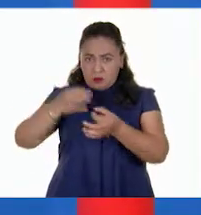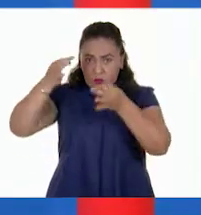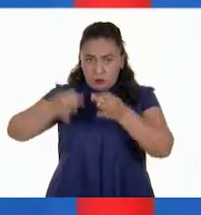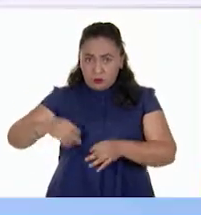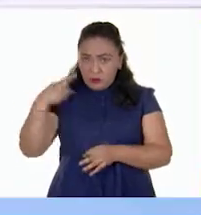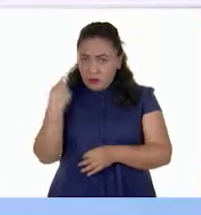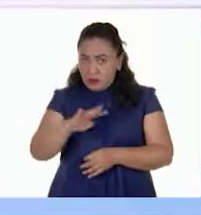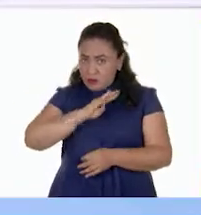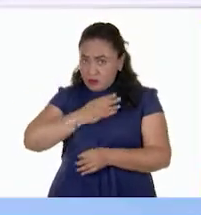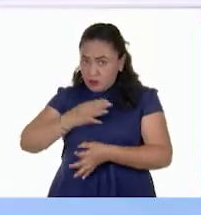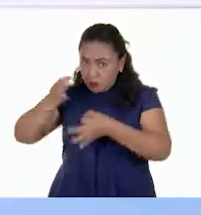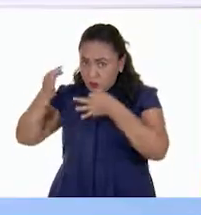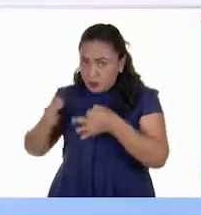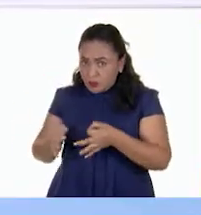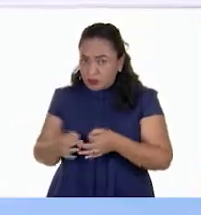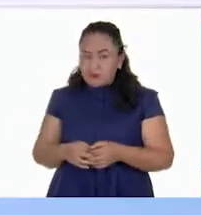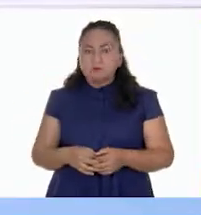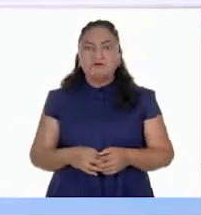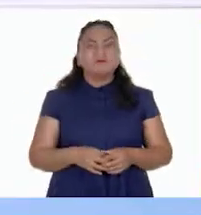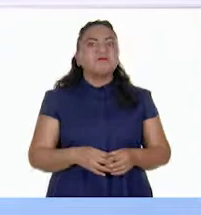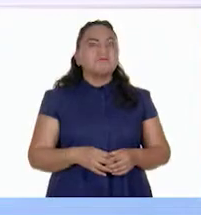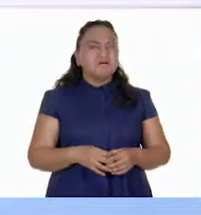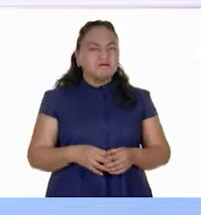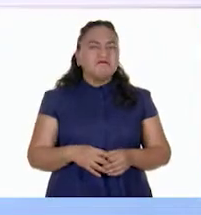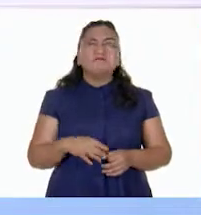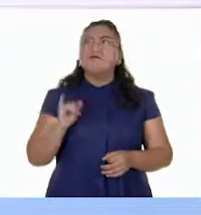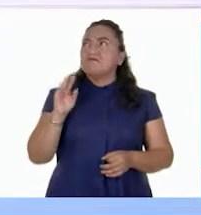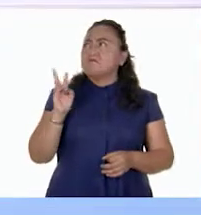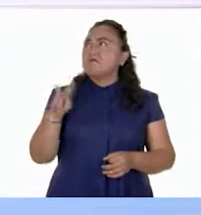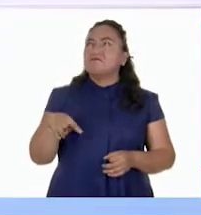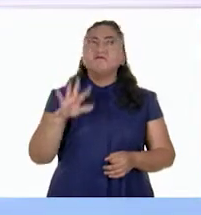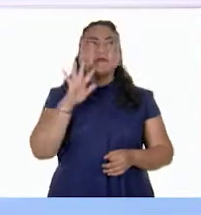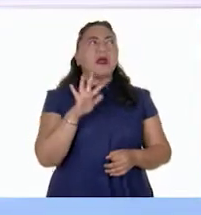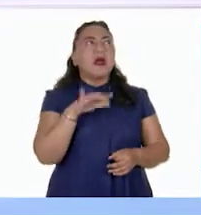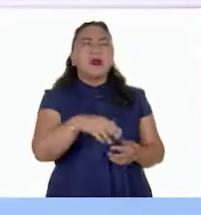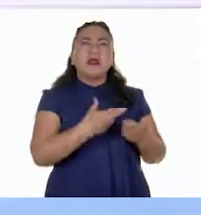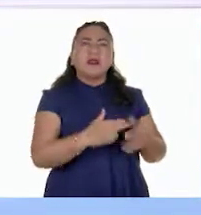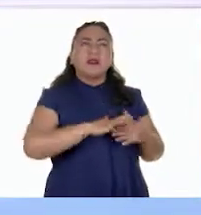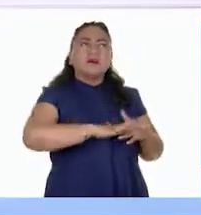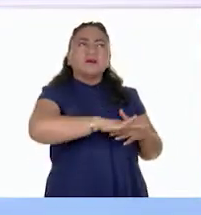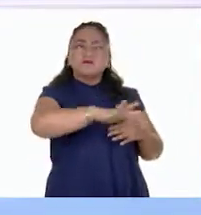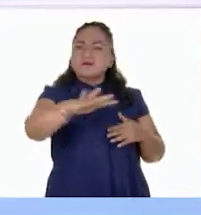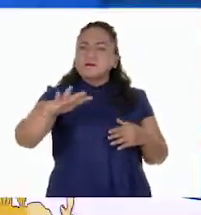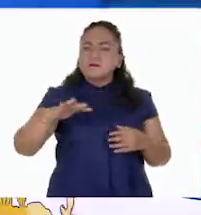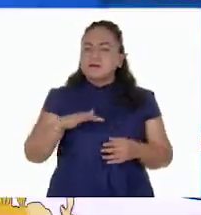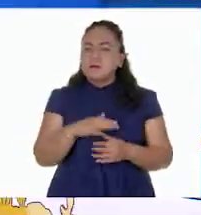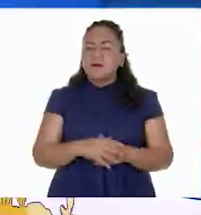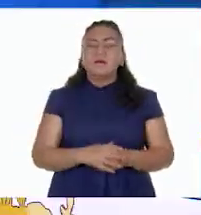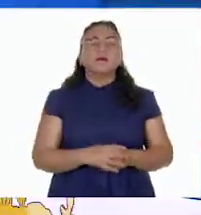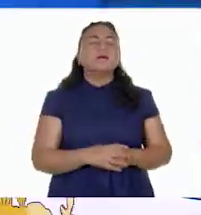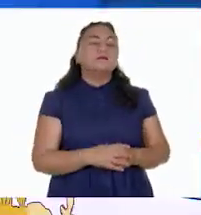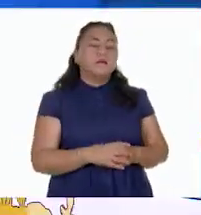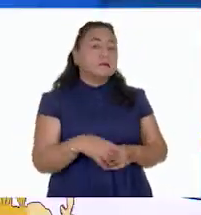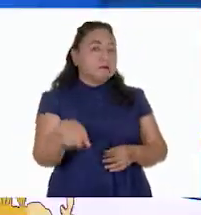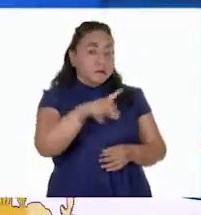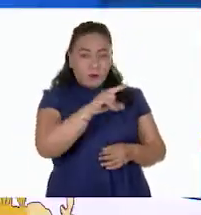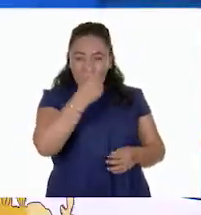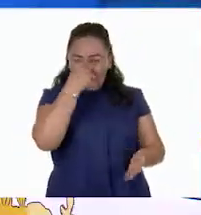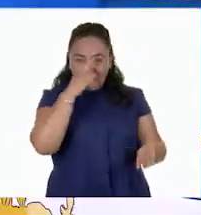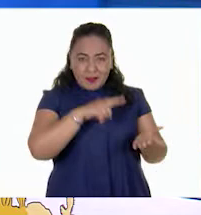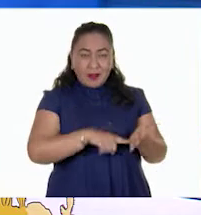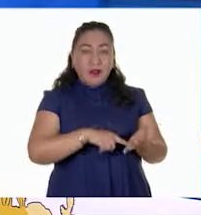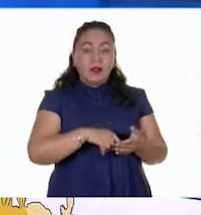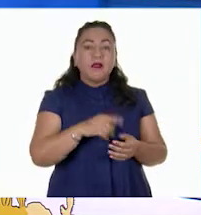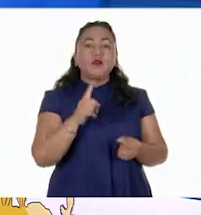país? Cierto. Eso pareciera por el volumen de su producción agrícola. Aunque no lo crean, el